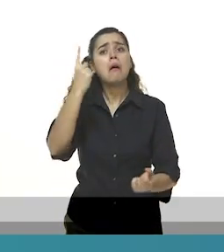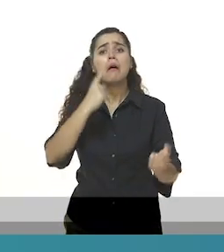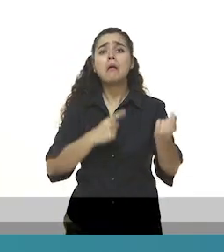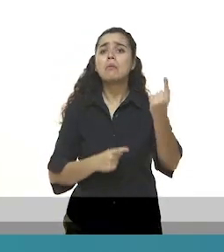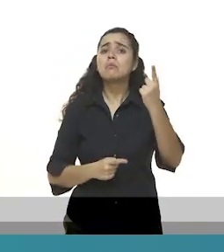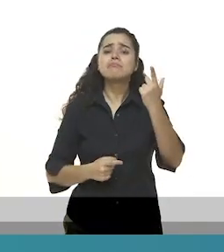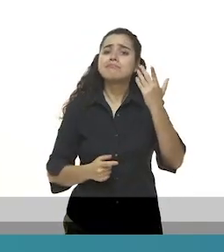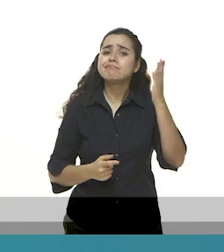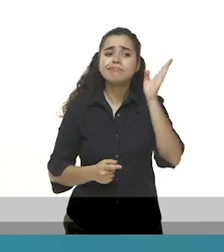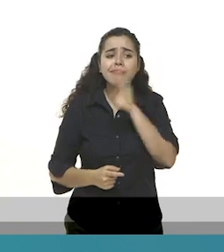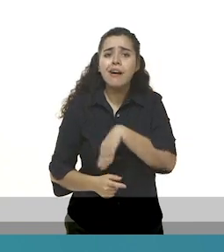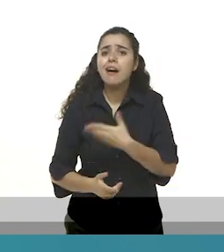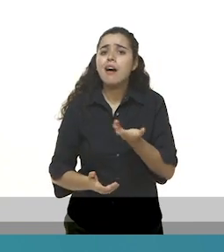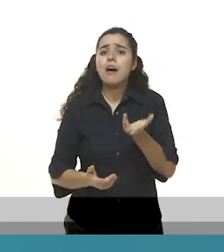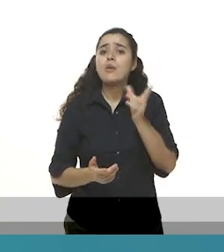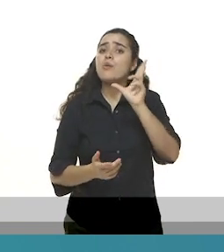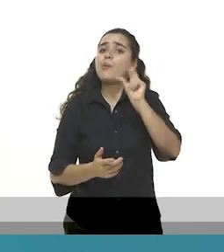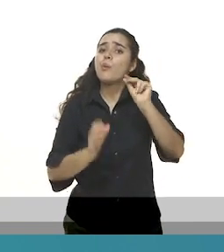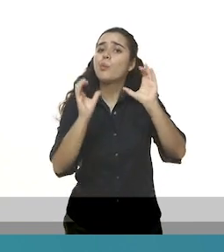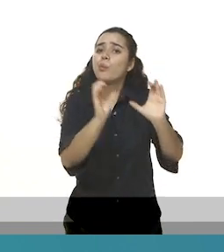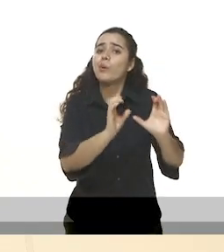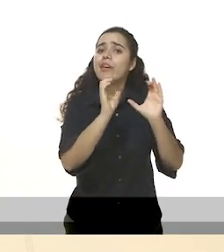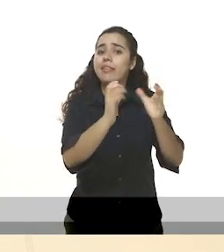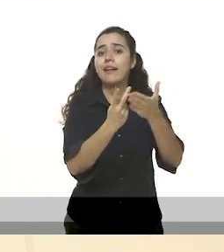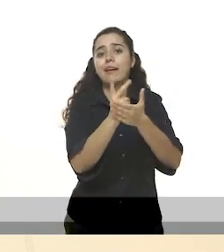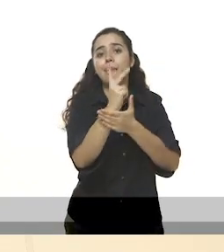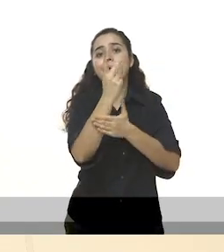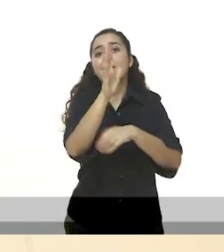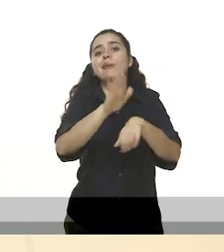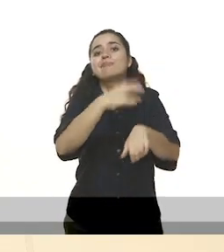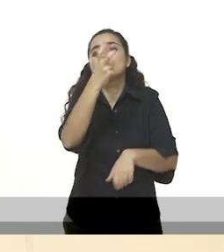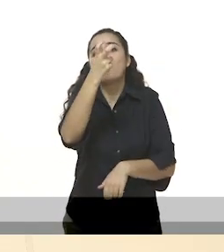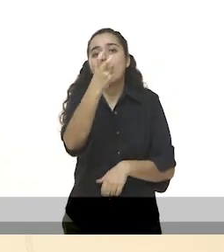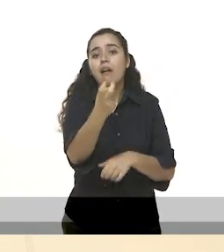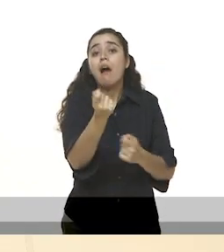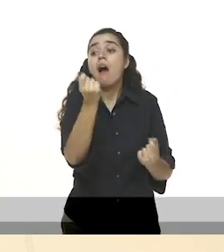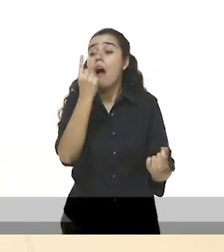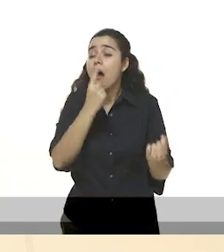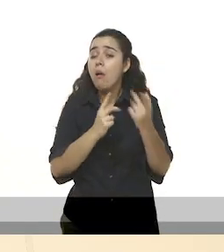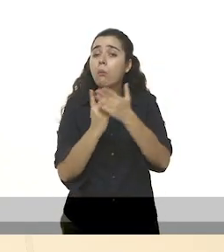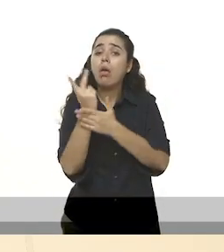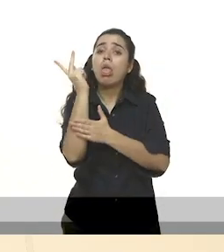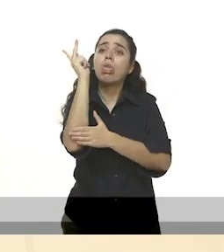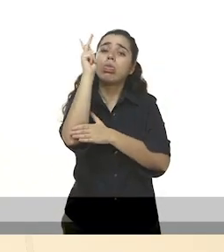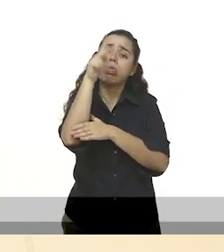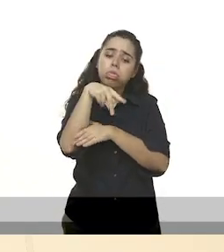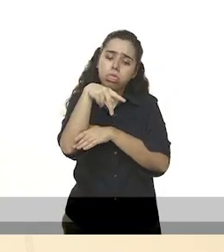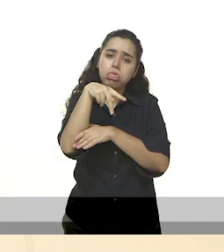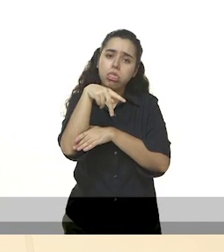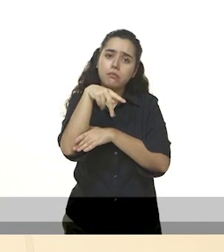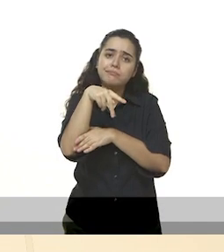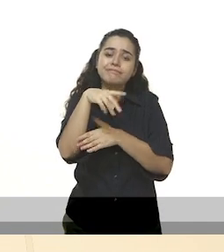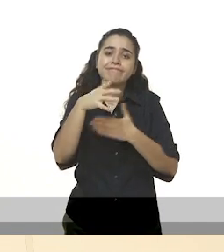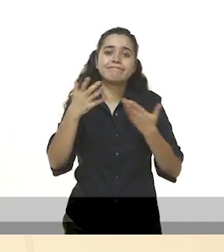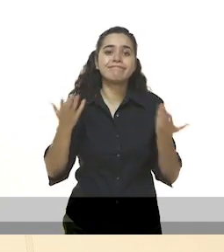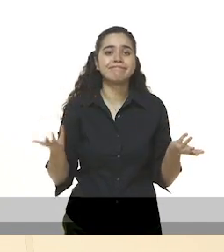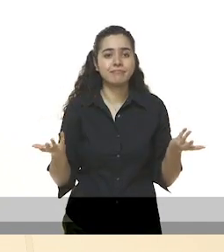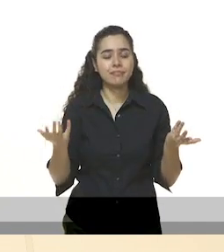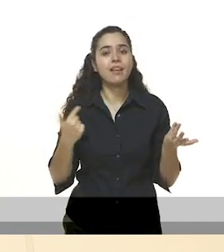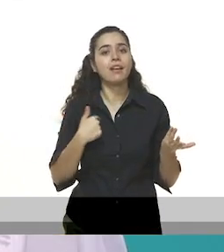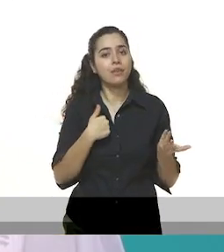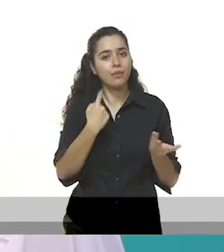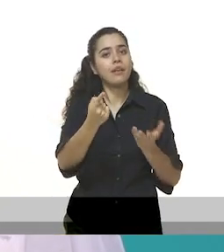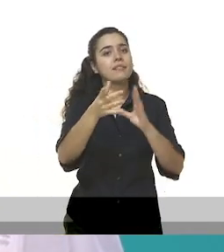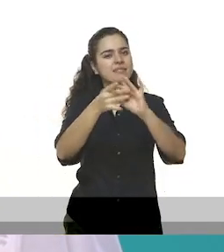equipos no cumplieron con la parte de la responsabilidad. No cuidaron bien su planta y fue por eso que algunas no crecieron o se